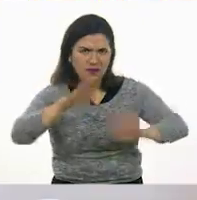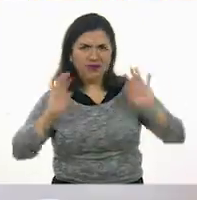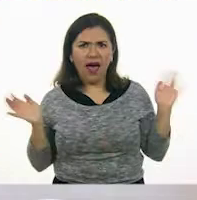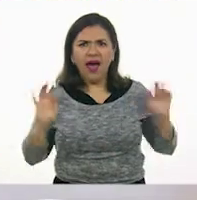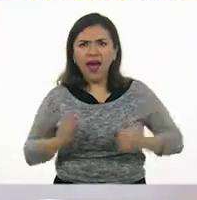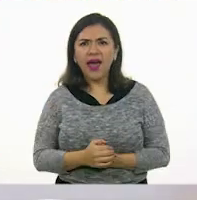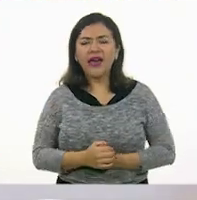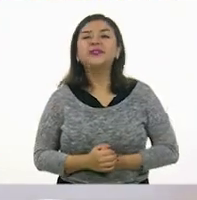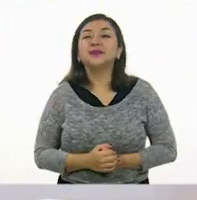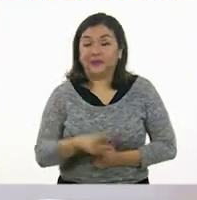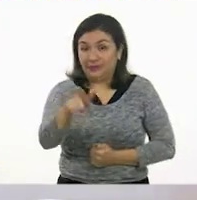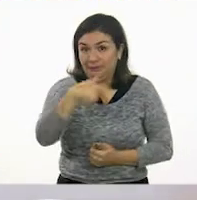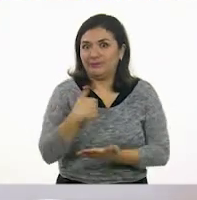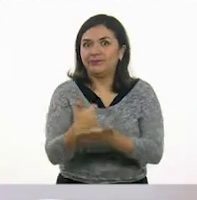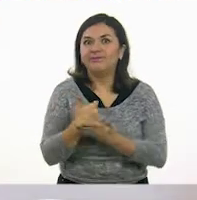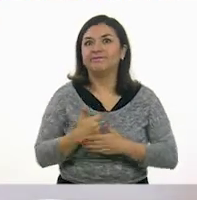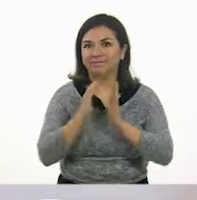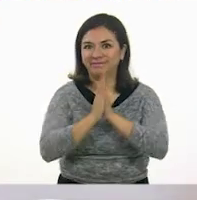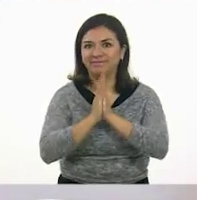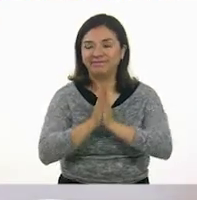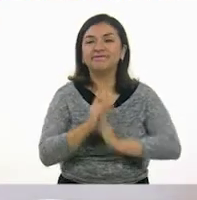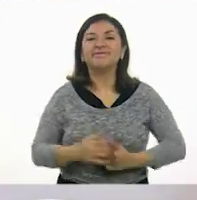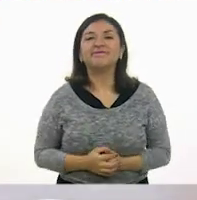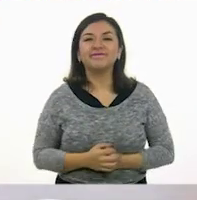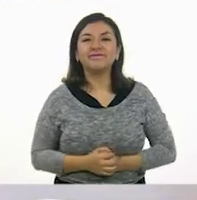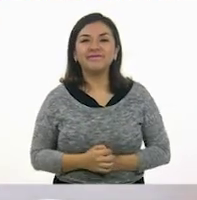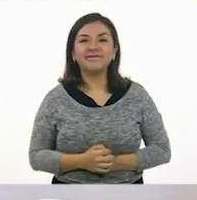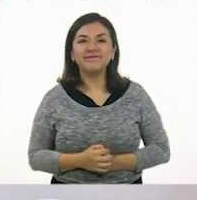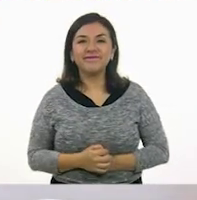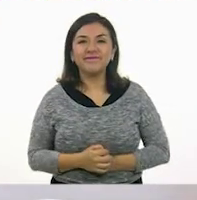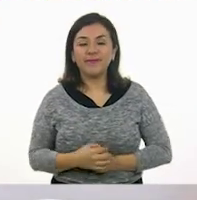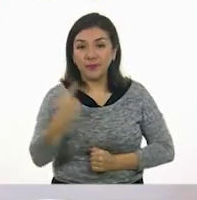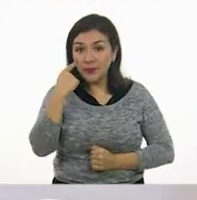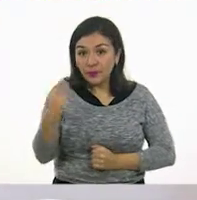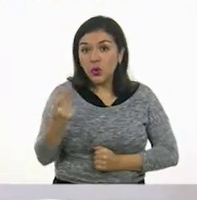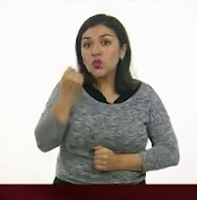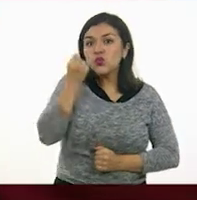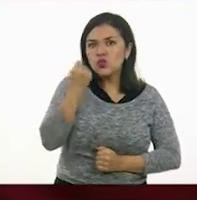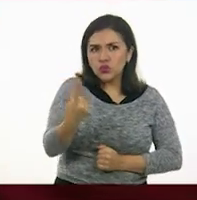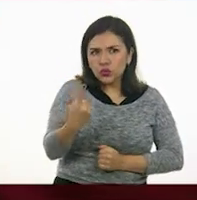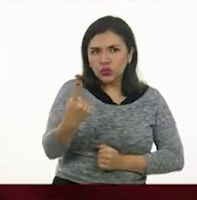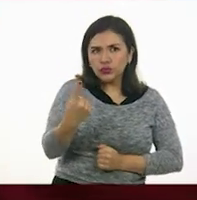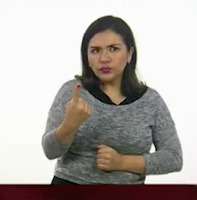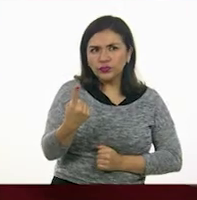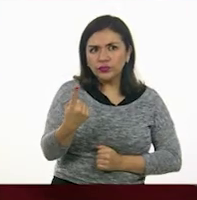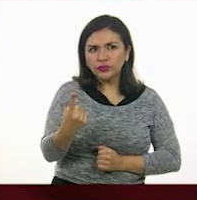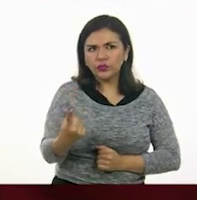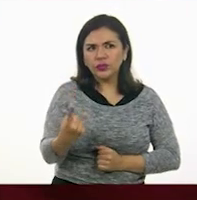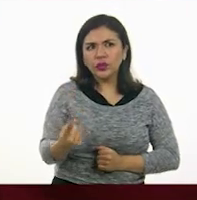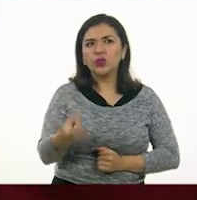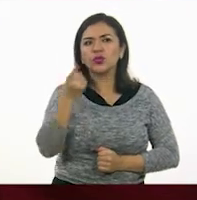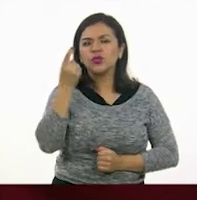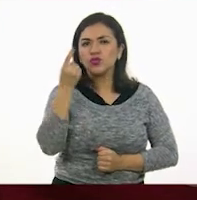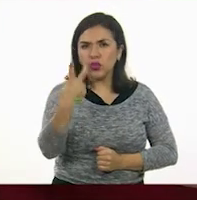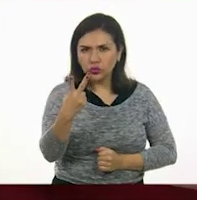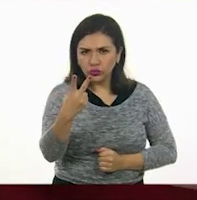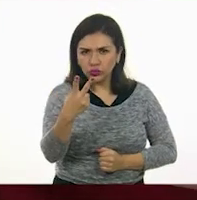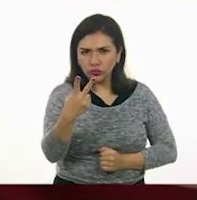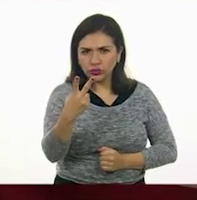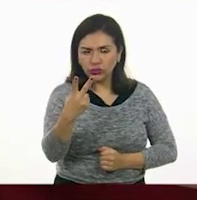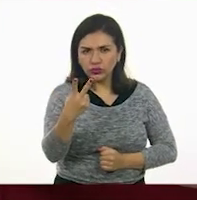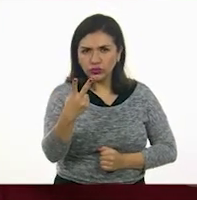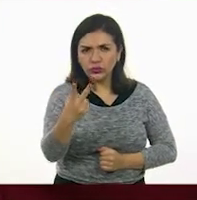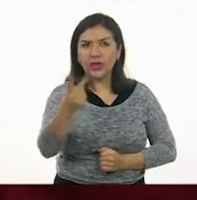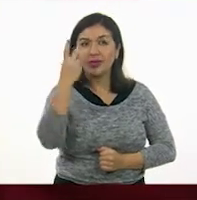bien, a ver, vamos a contar. Ayúdenme, niñas y niños. Este es un vértice, este es otro,